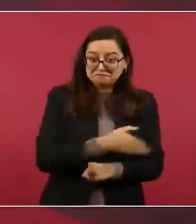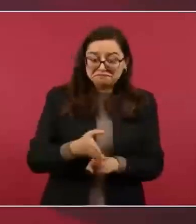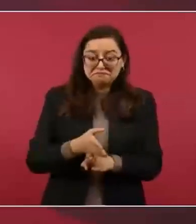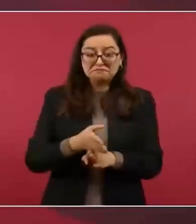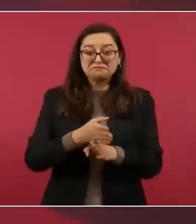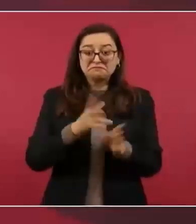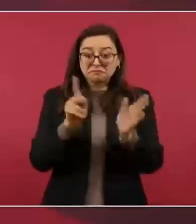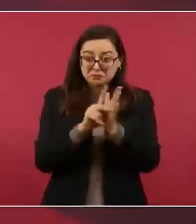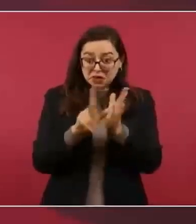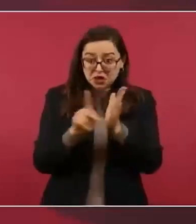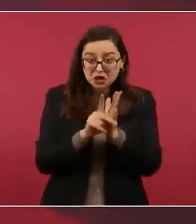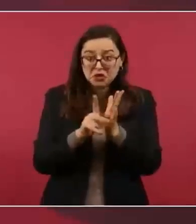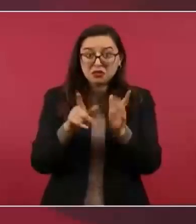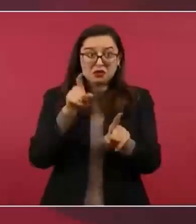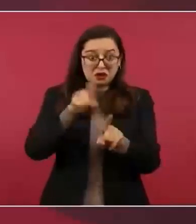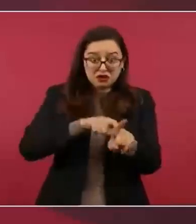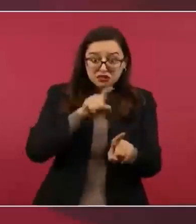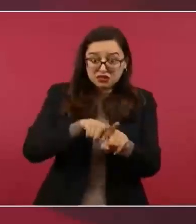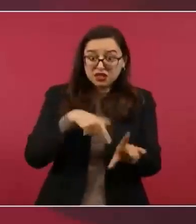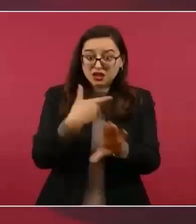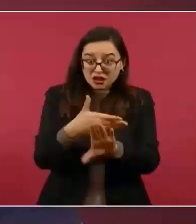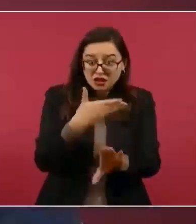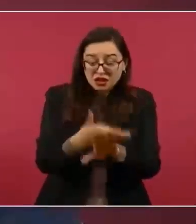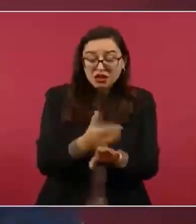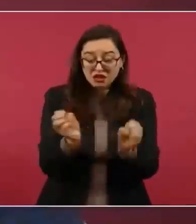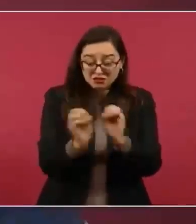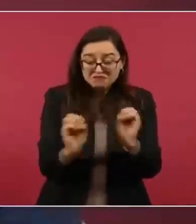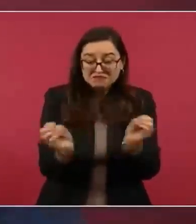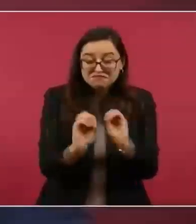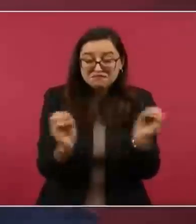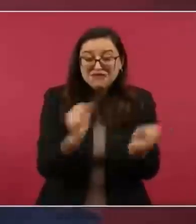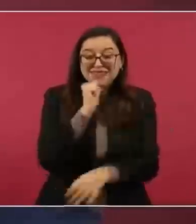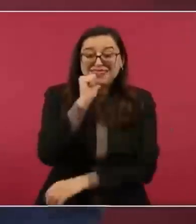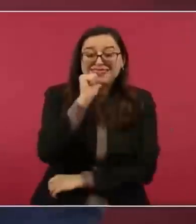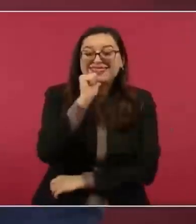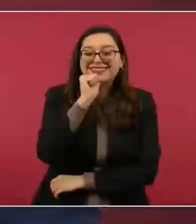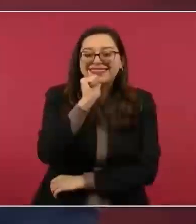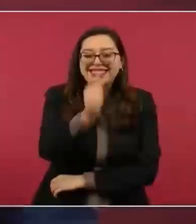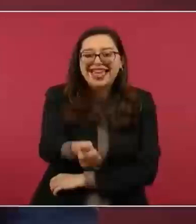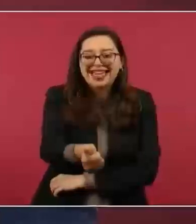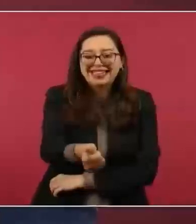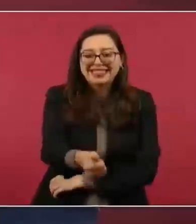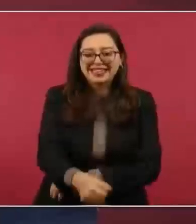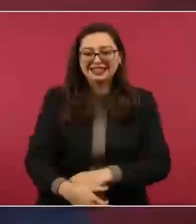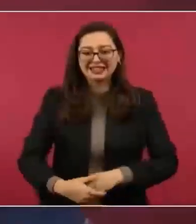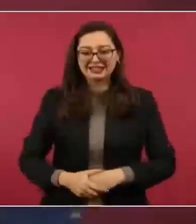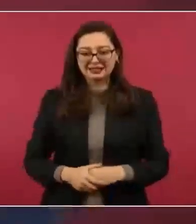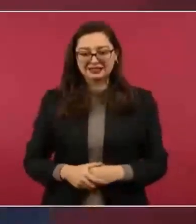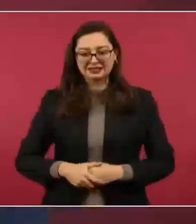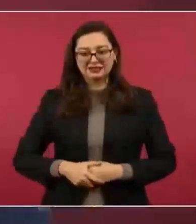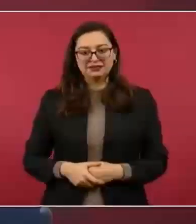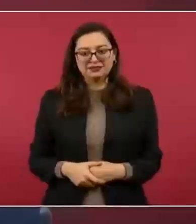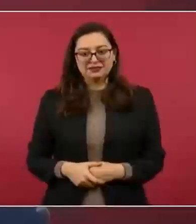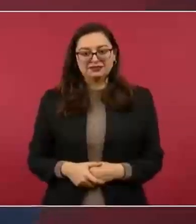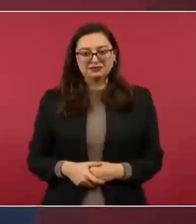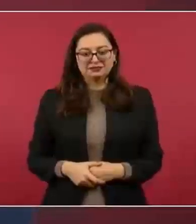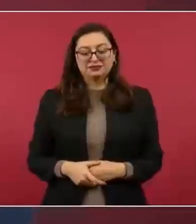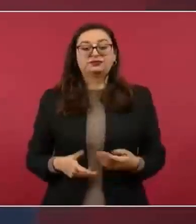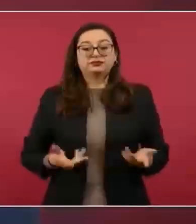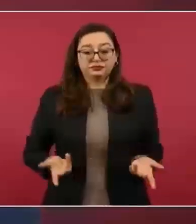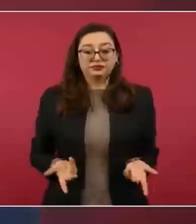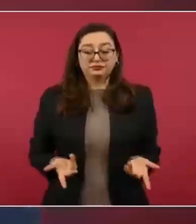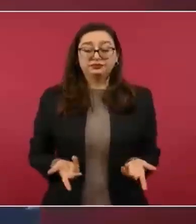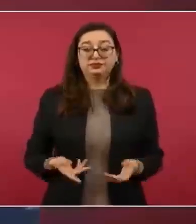¿Sabes cuánto cobraron solo para construir el hangar del